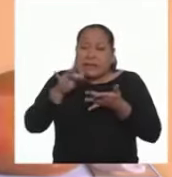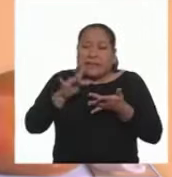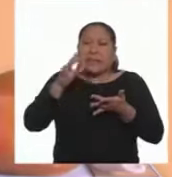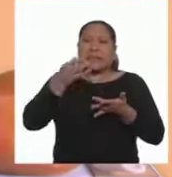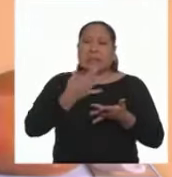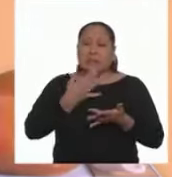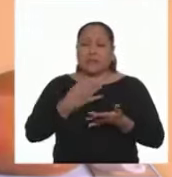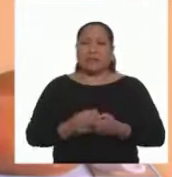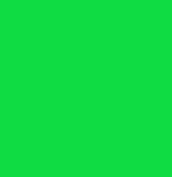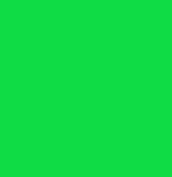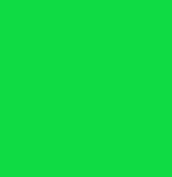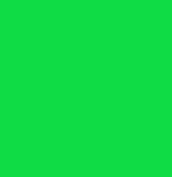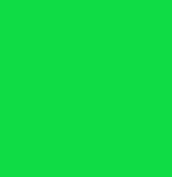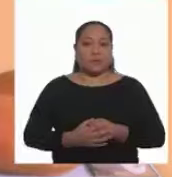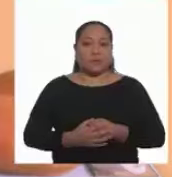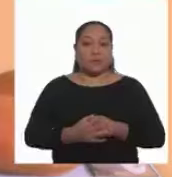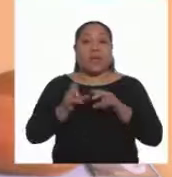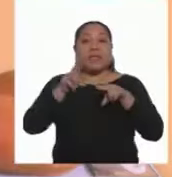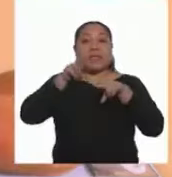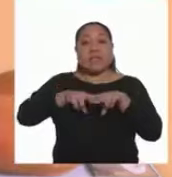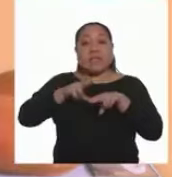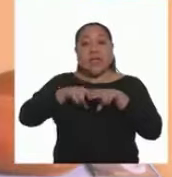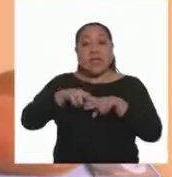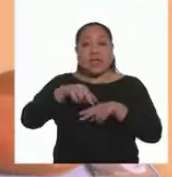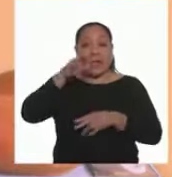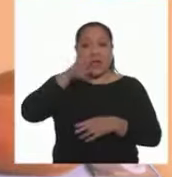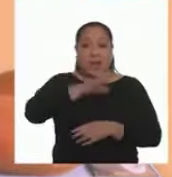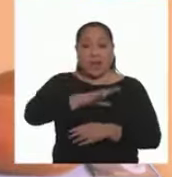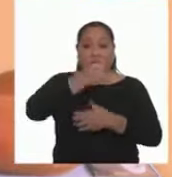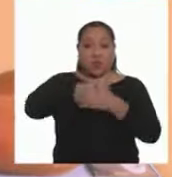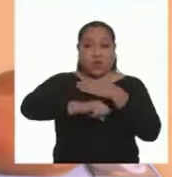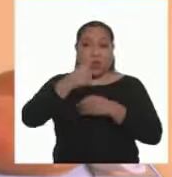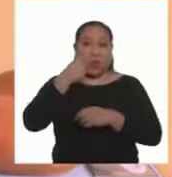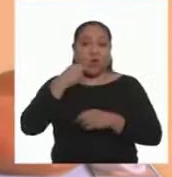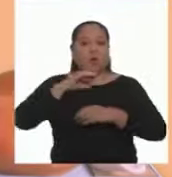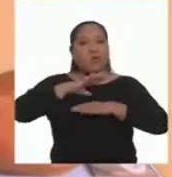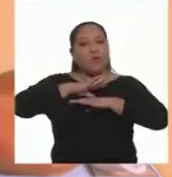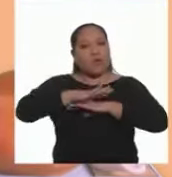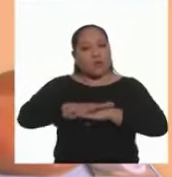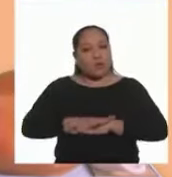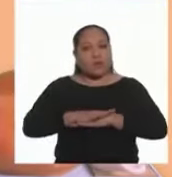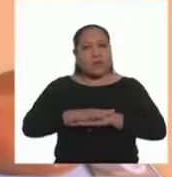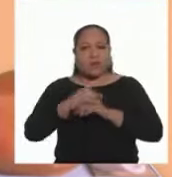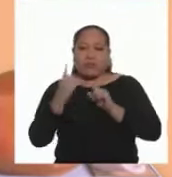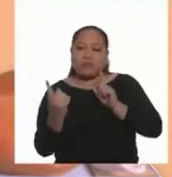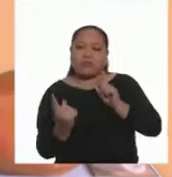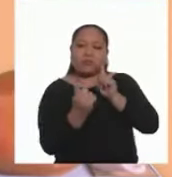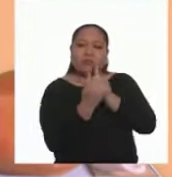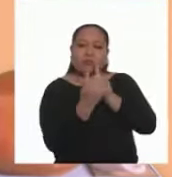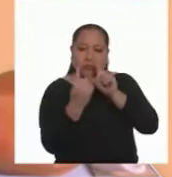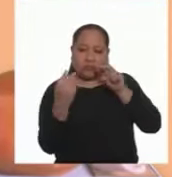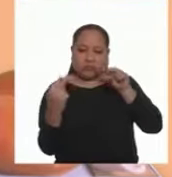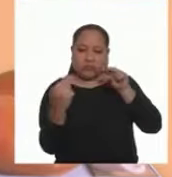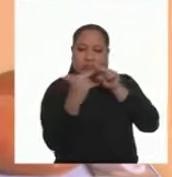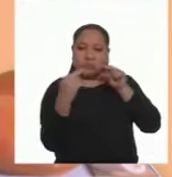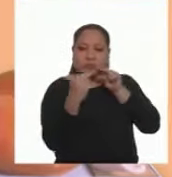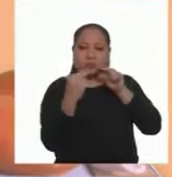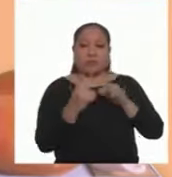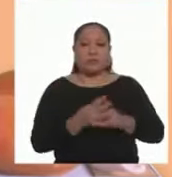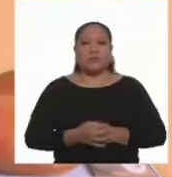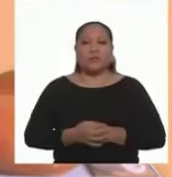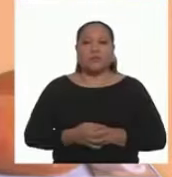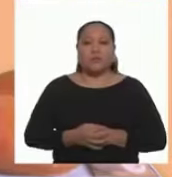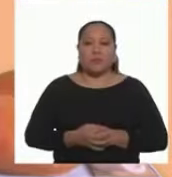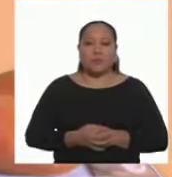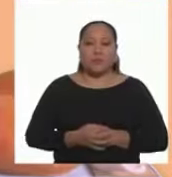enfríe Porque se pueden quemar Sienten a su niña O niño De una manera cómoda Y ubíquense Frente a